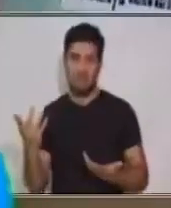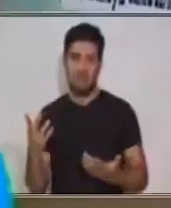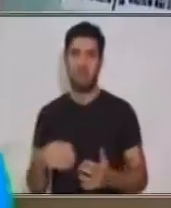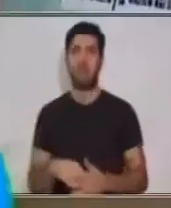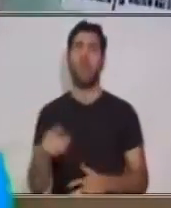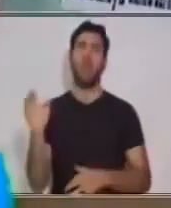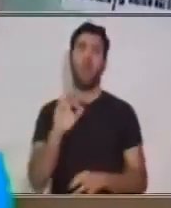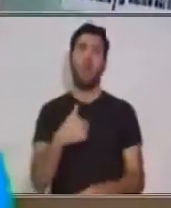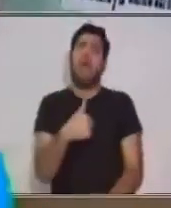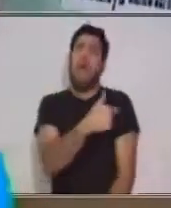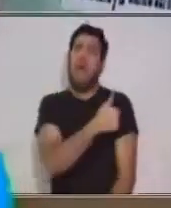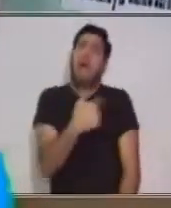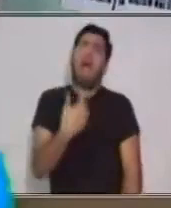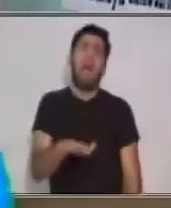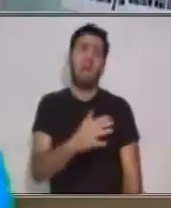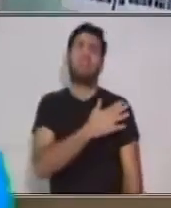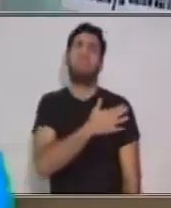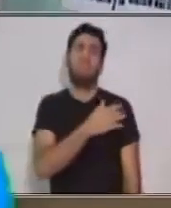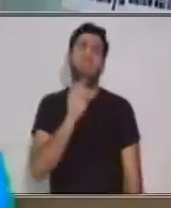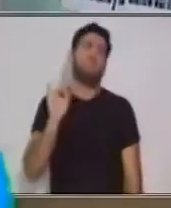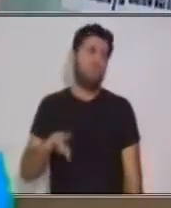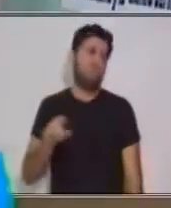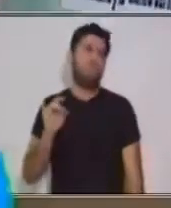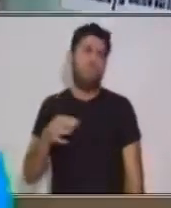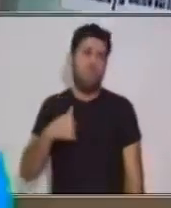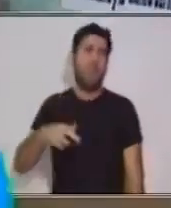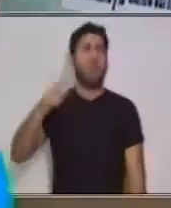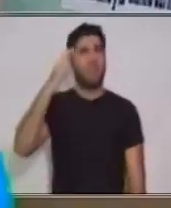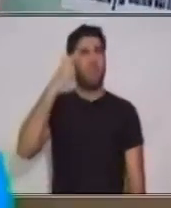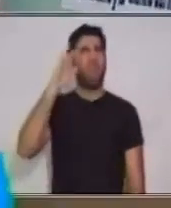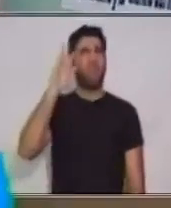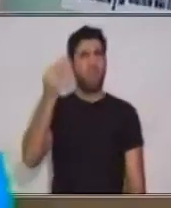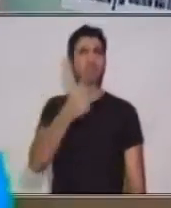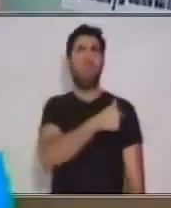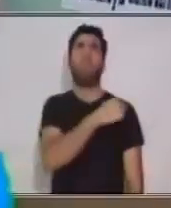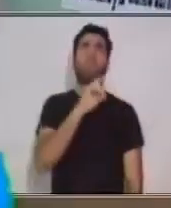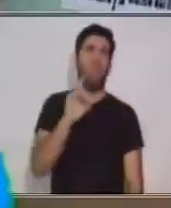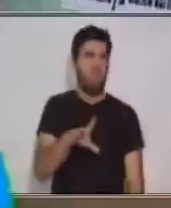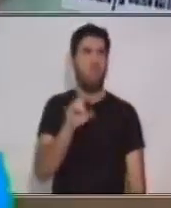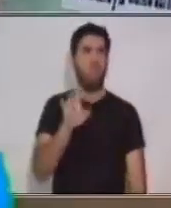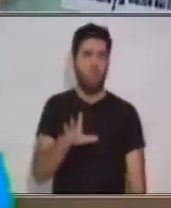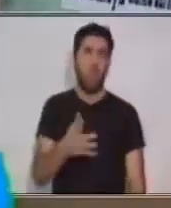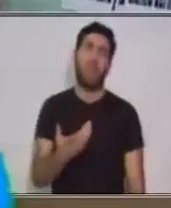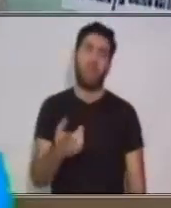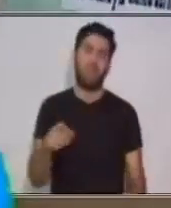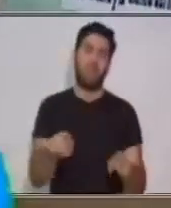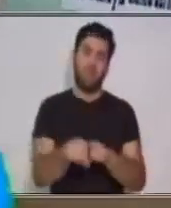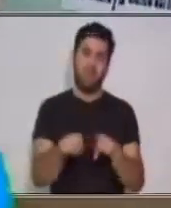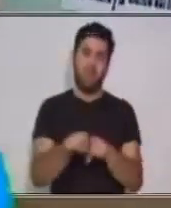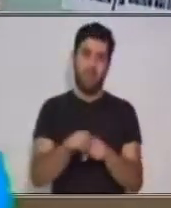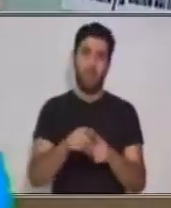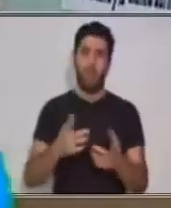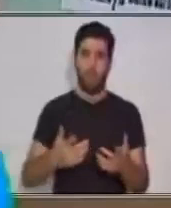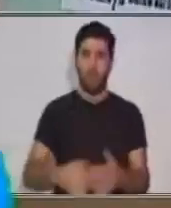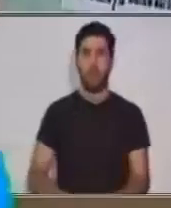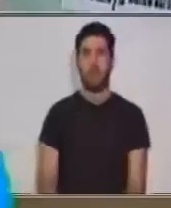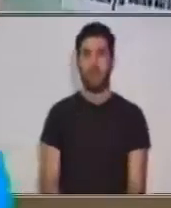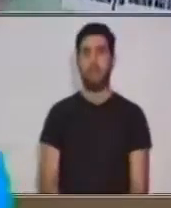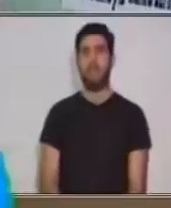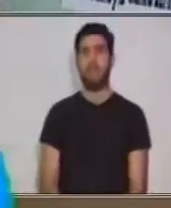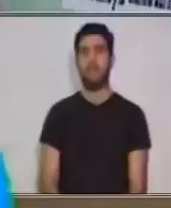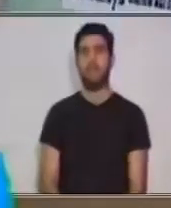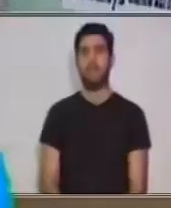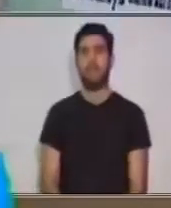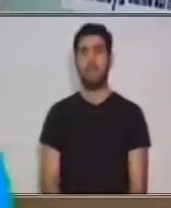recordado ¡Ay, sí, me vacunaron hace un año en la escuela y me recuerdo porque la vacuna me dolió! Así le ha pasado a las niñas en mi escuela. Tal vez ya no se